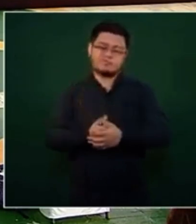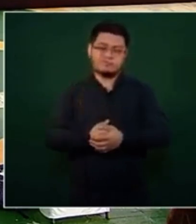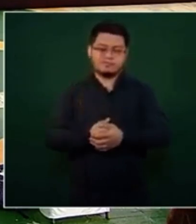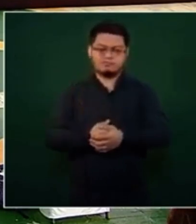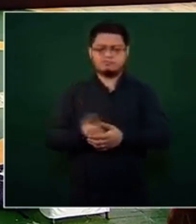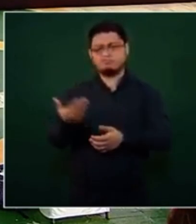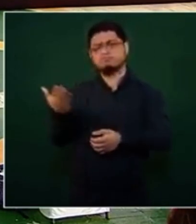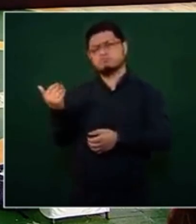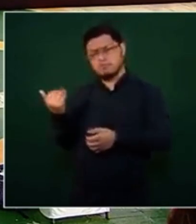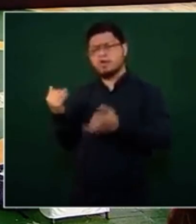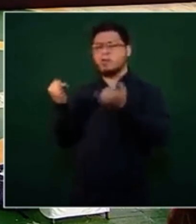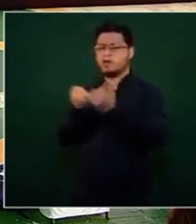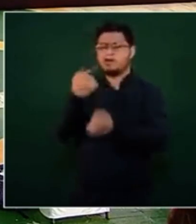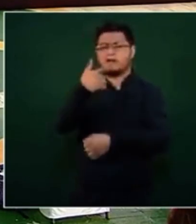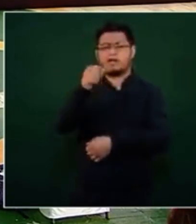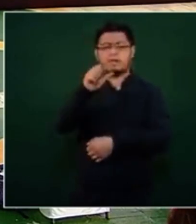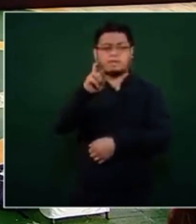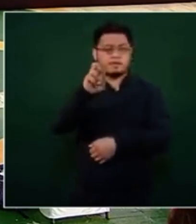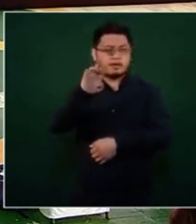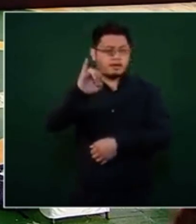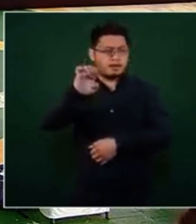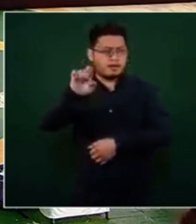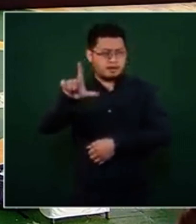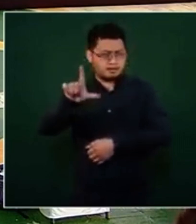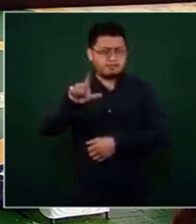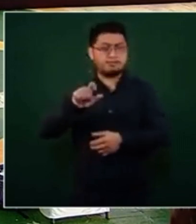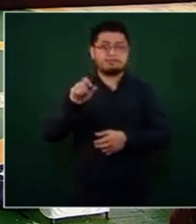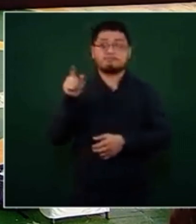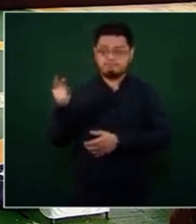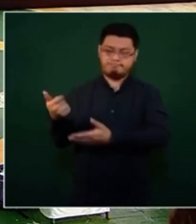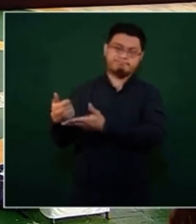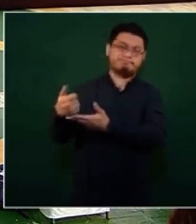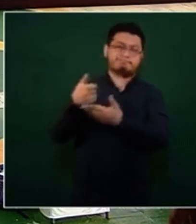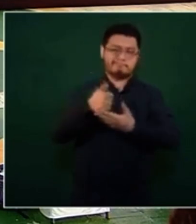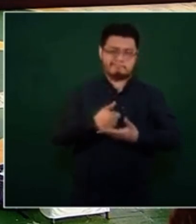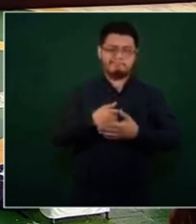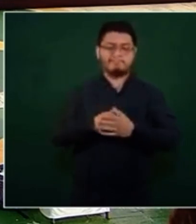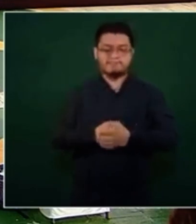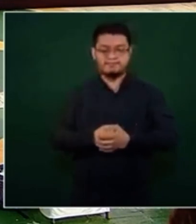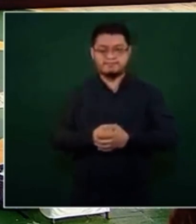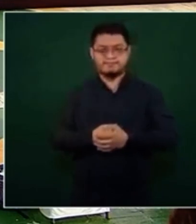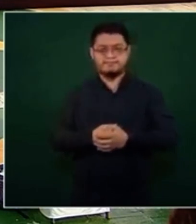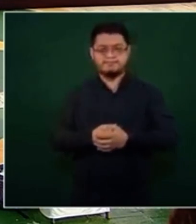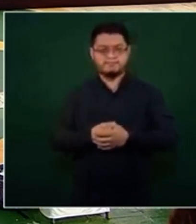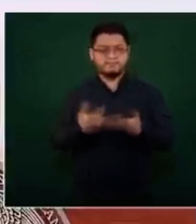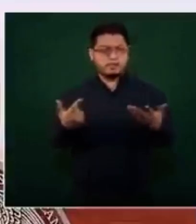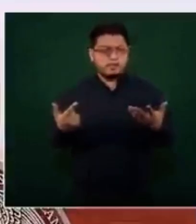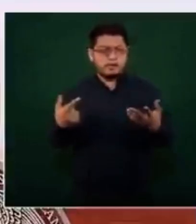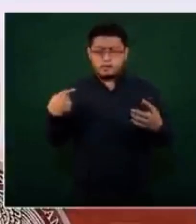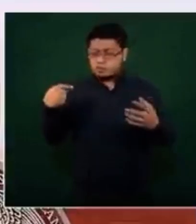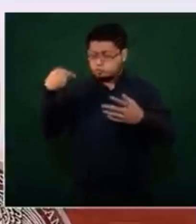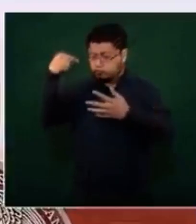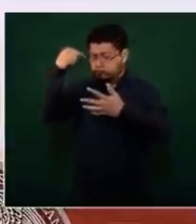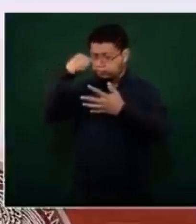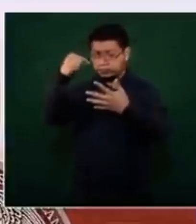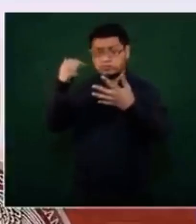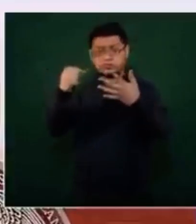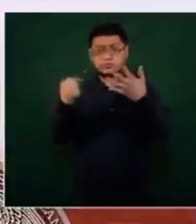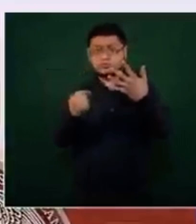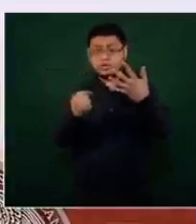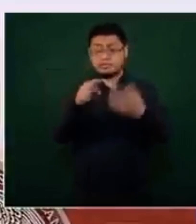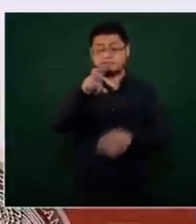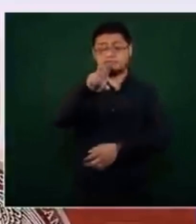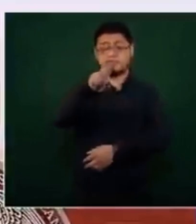García, quien también estaba a cargo de esta coordinación. Ahora, esto lo hicimos a través de 32 coordinaciones